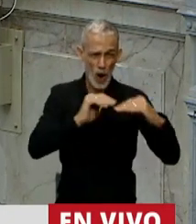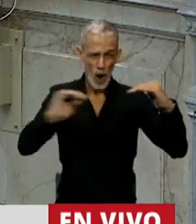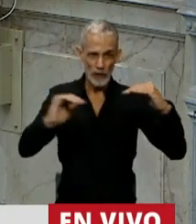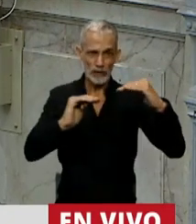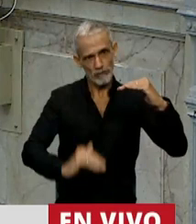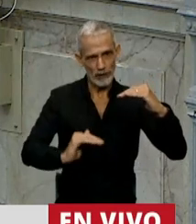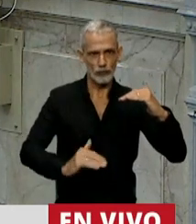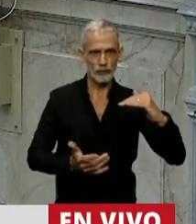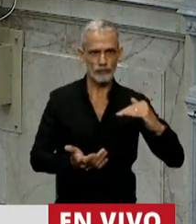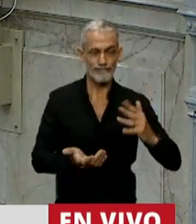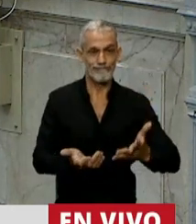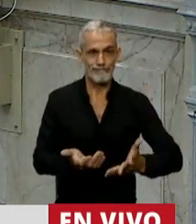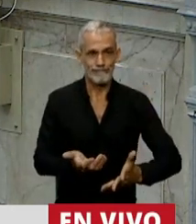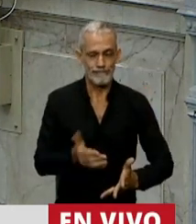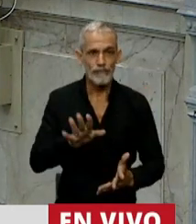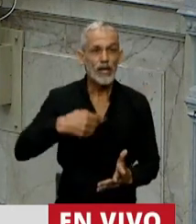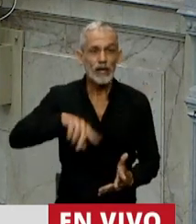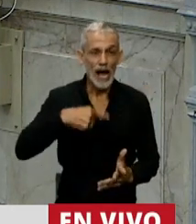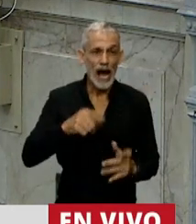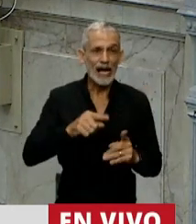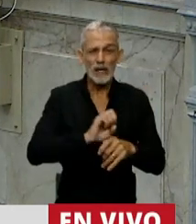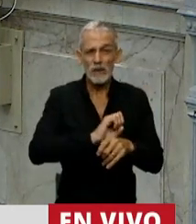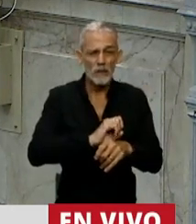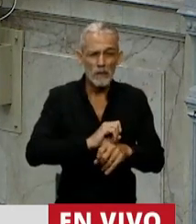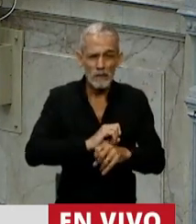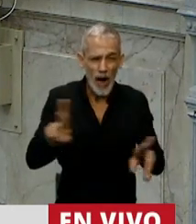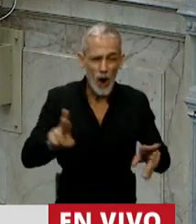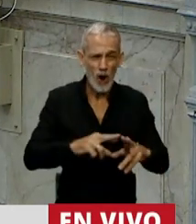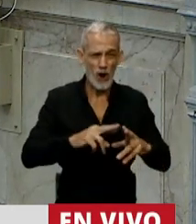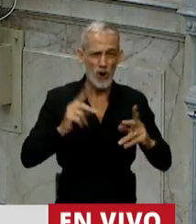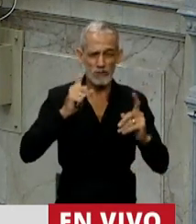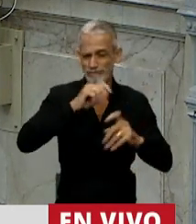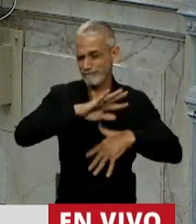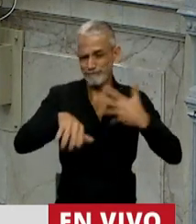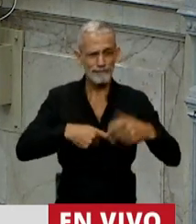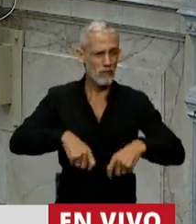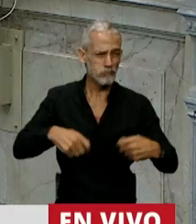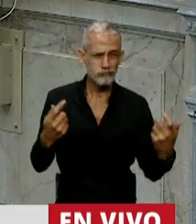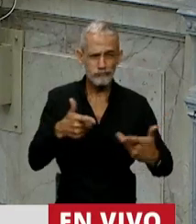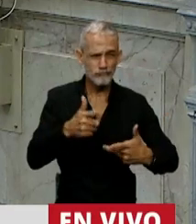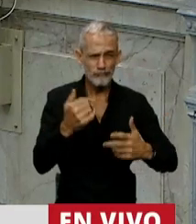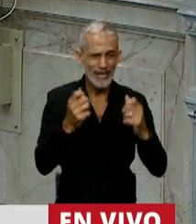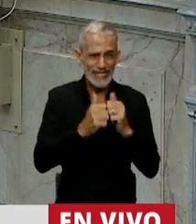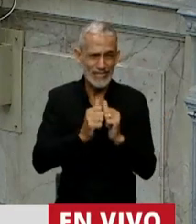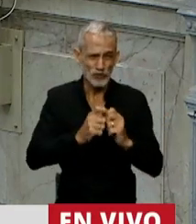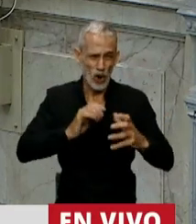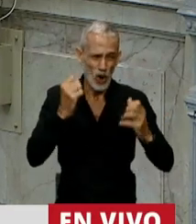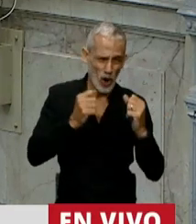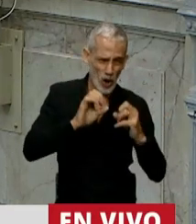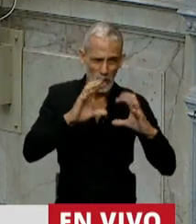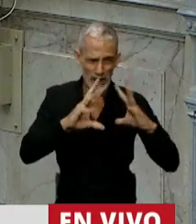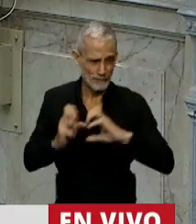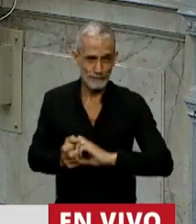pobreza. Y estamos transitando una de las peores crisis de nuestra historia. En este contexto,